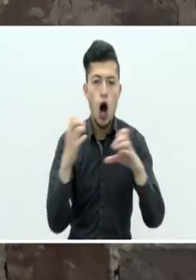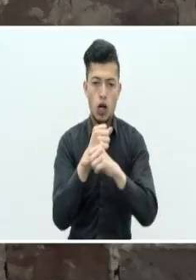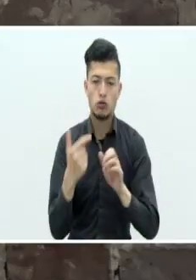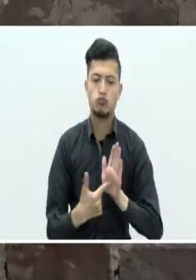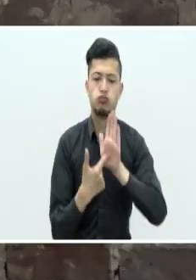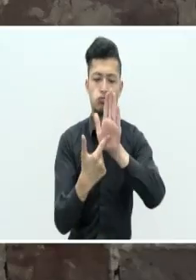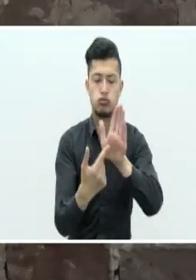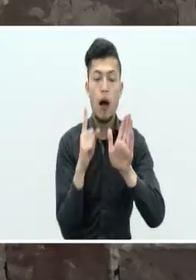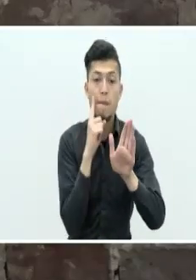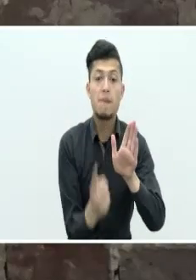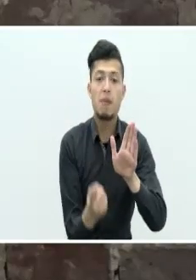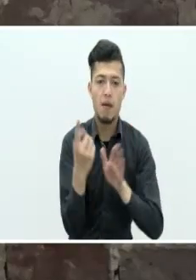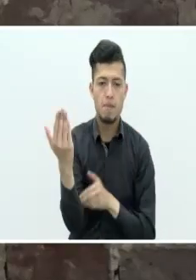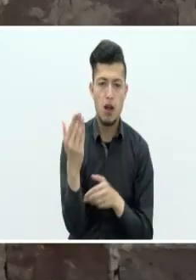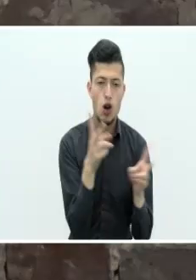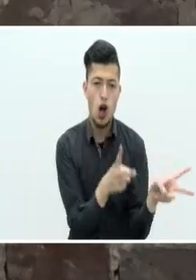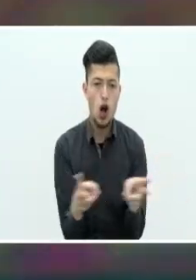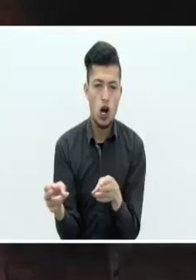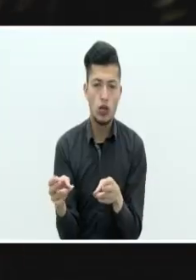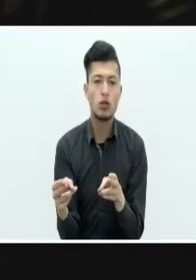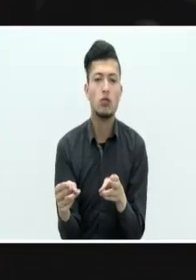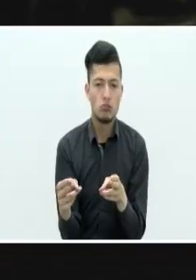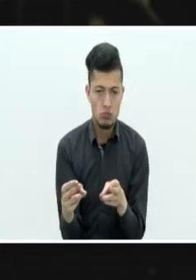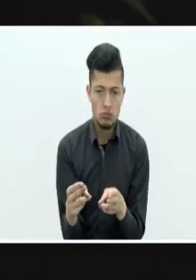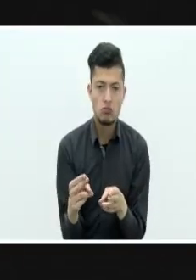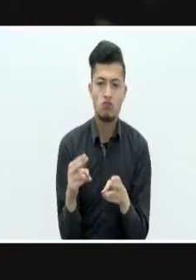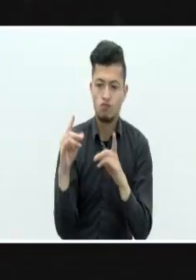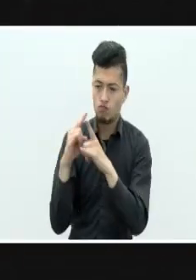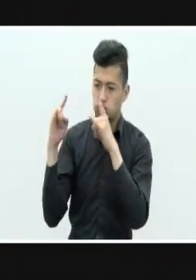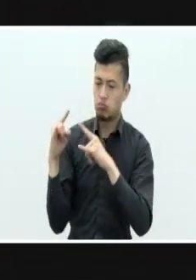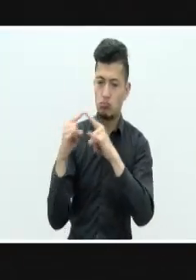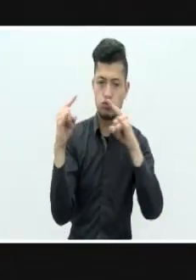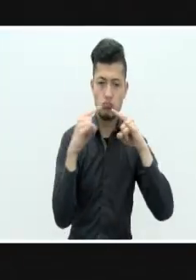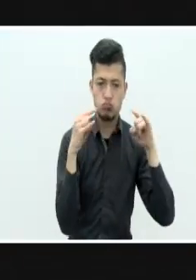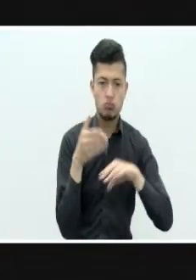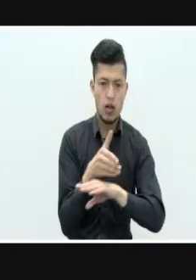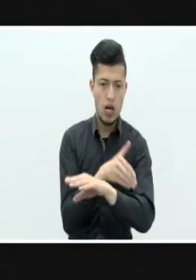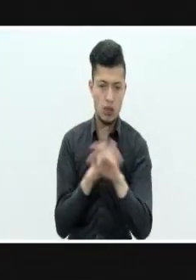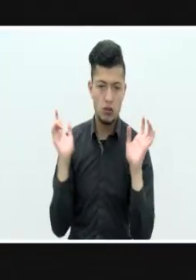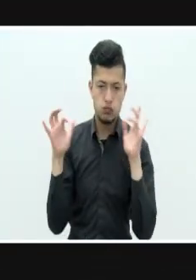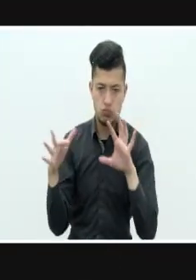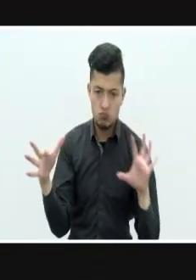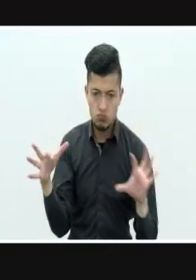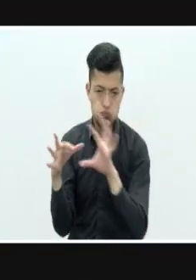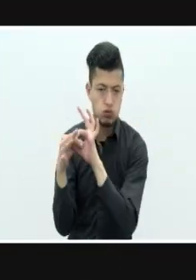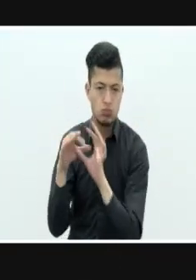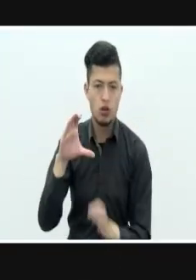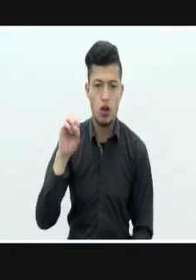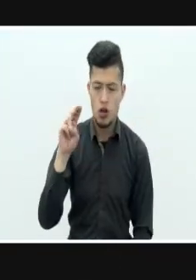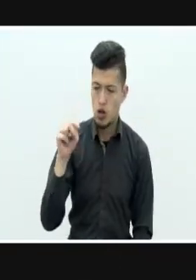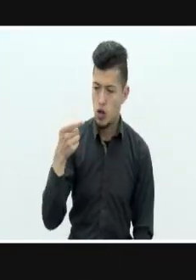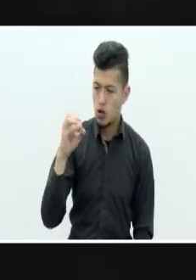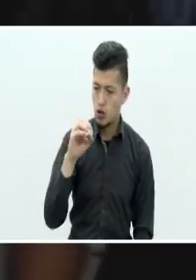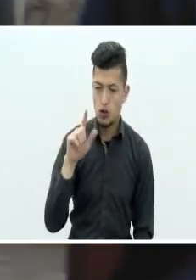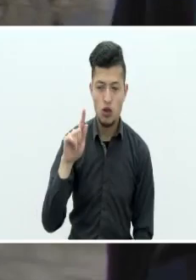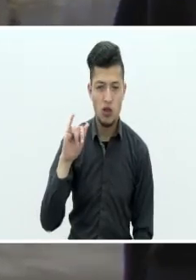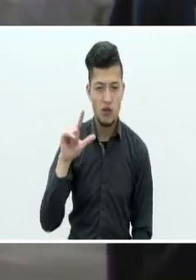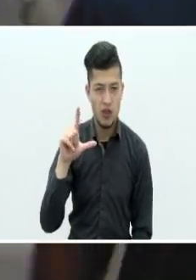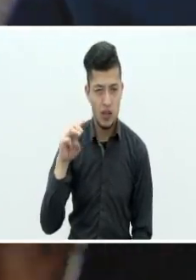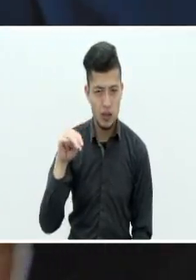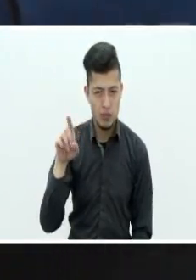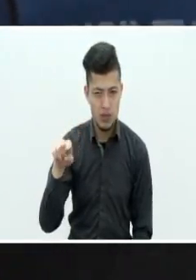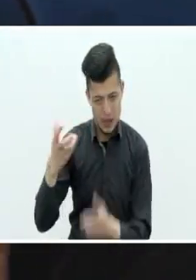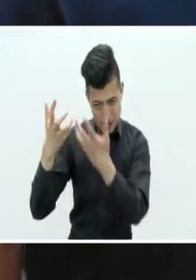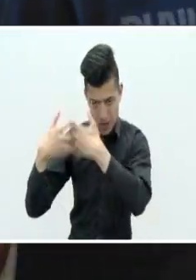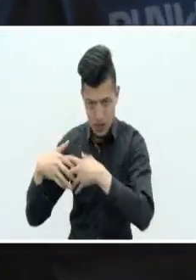primer cortometraje que se realizó dentro del primer campamento entre Congo Films y Alcena. Este cortometraje que estamos presentando hoy